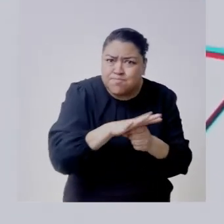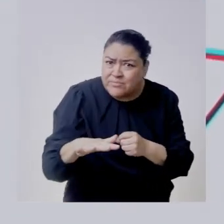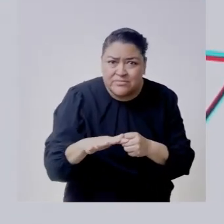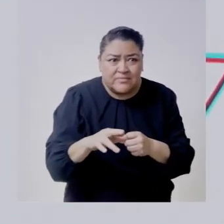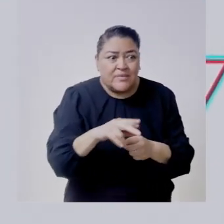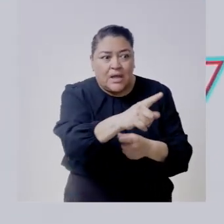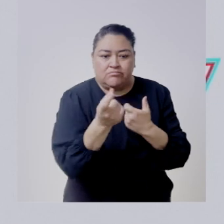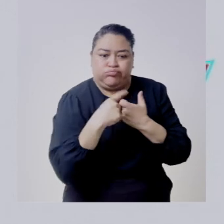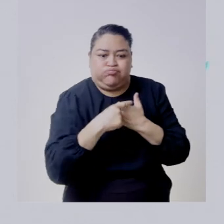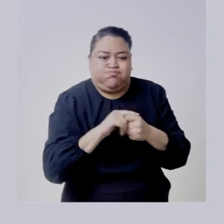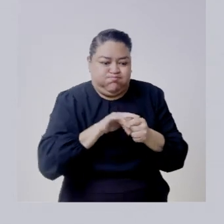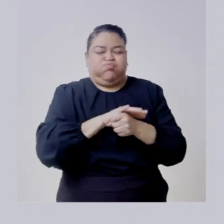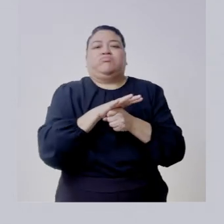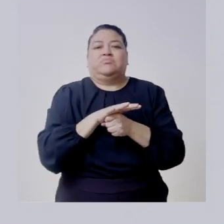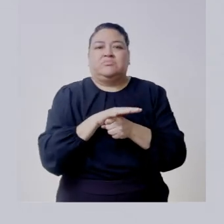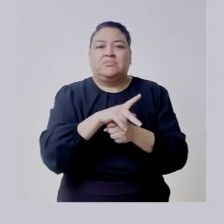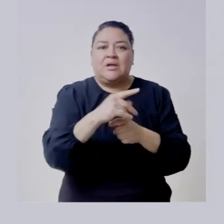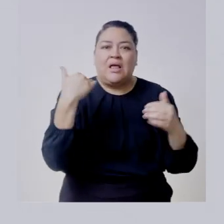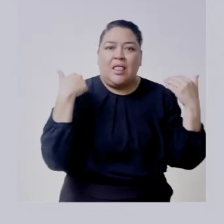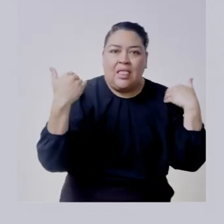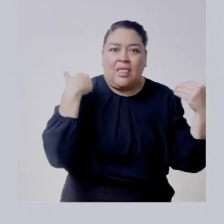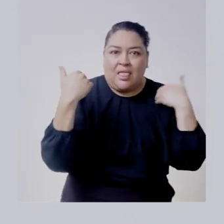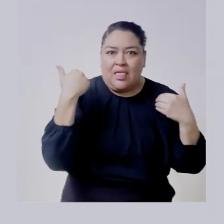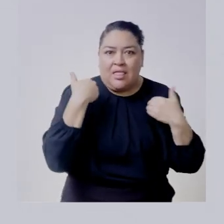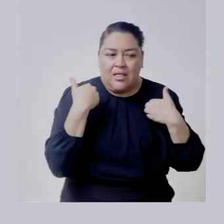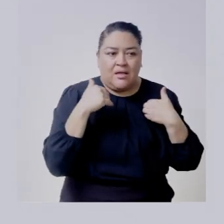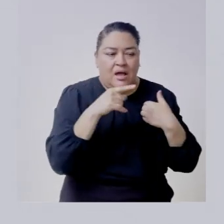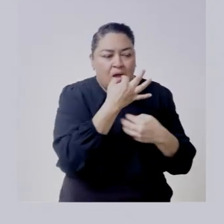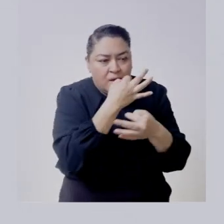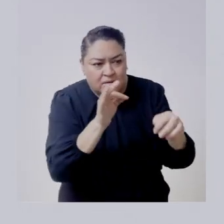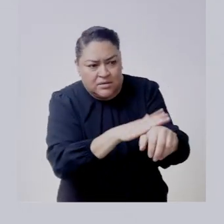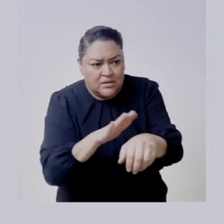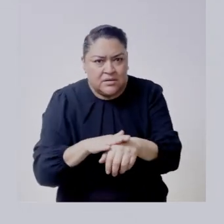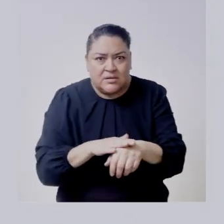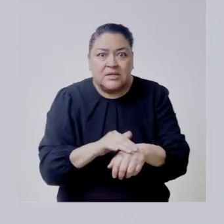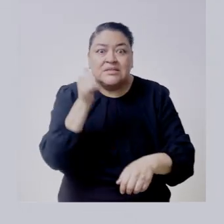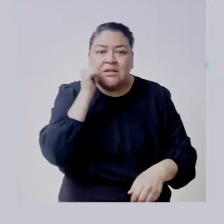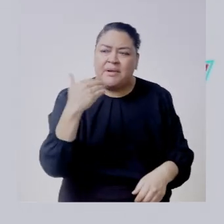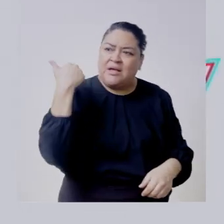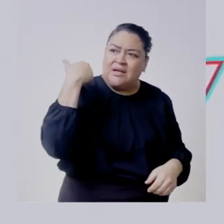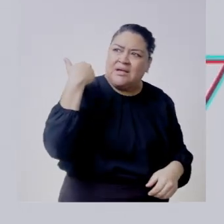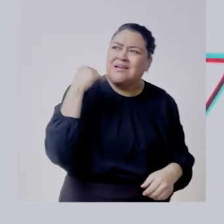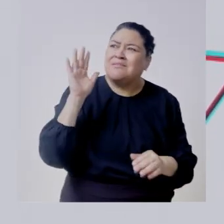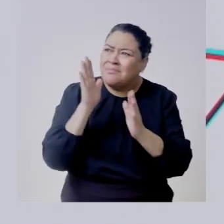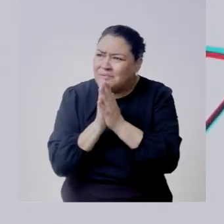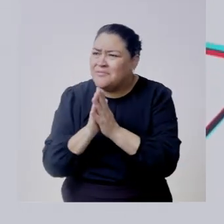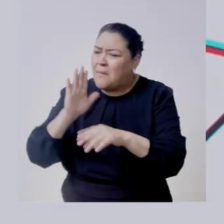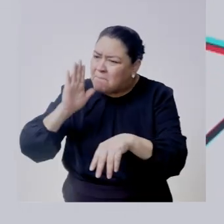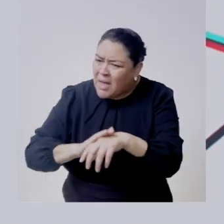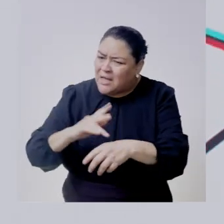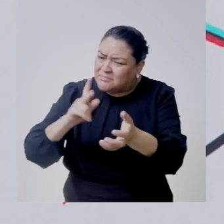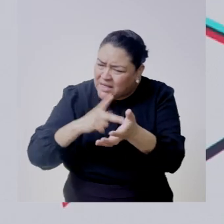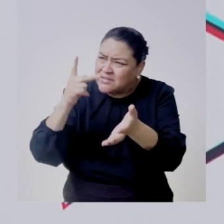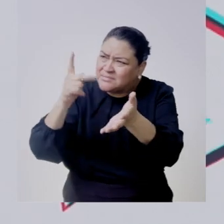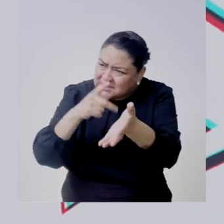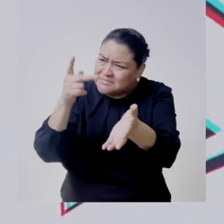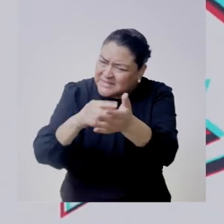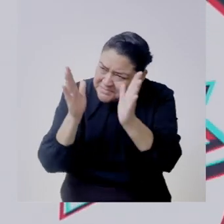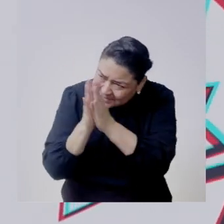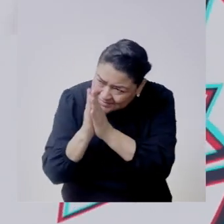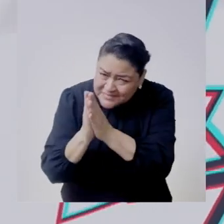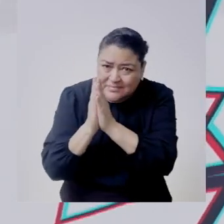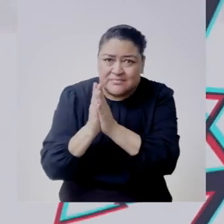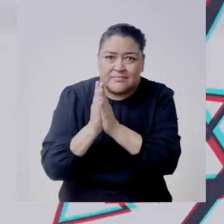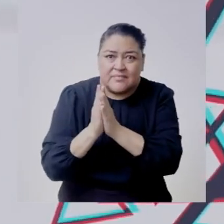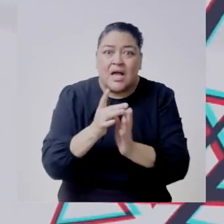les agradecemos a todas las personas que se acercan con nosotros a estudiar nos invita a que estemos sacando varias ediciones